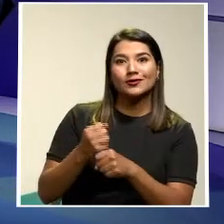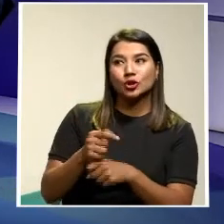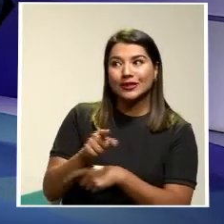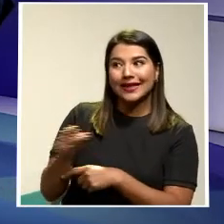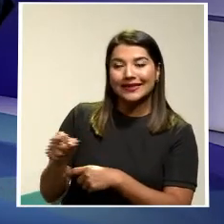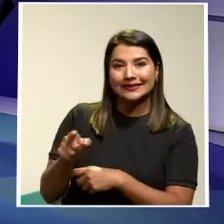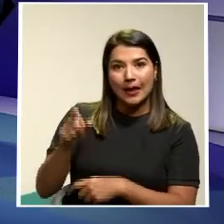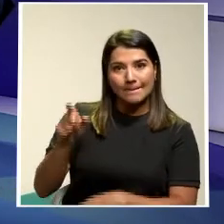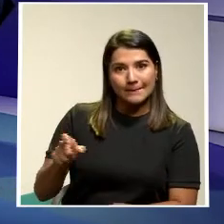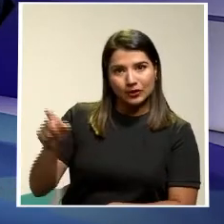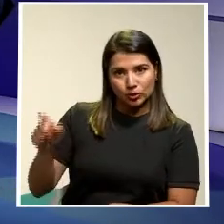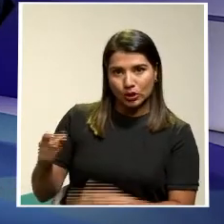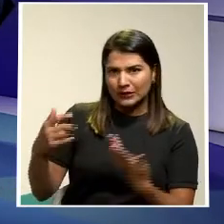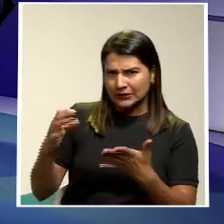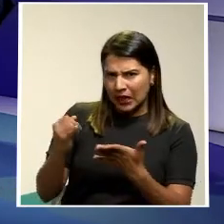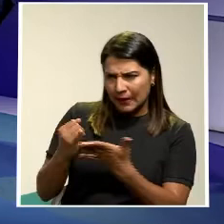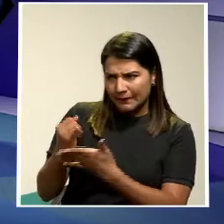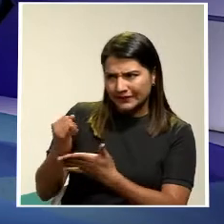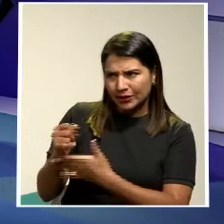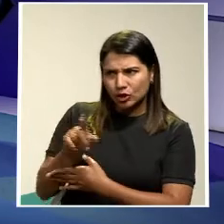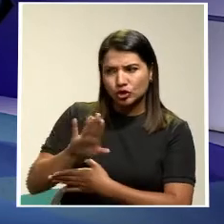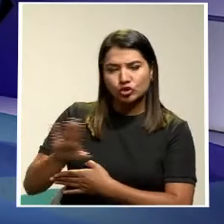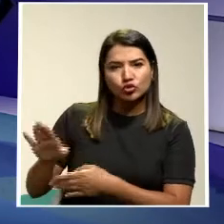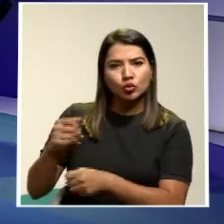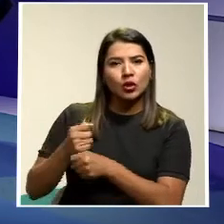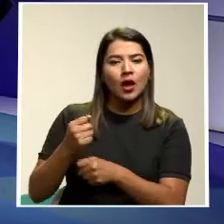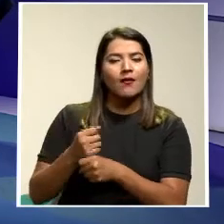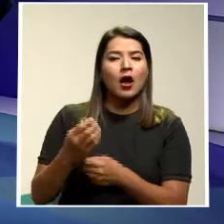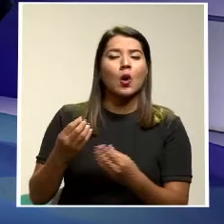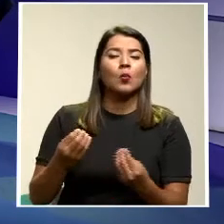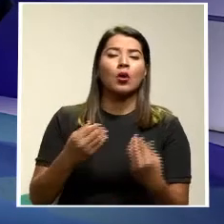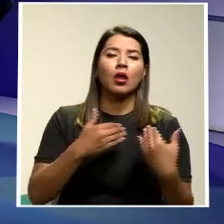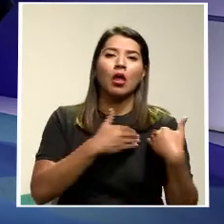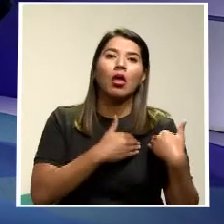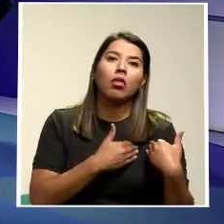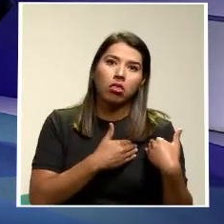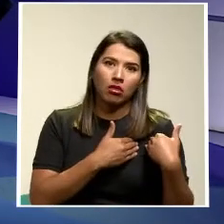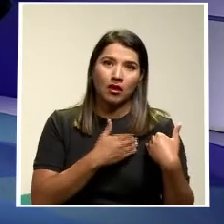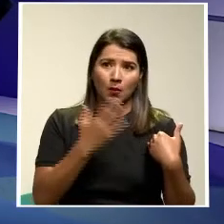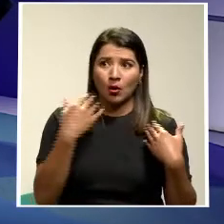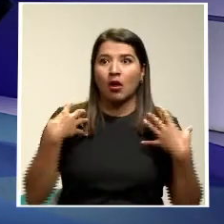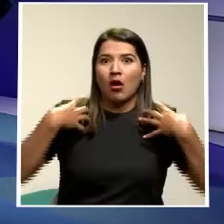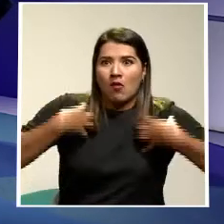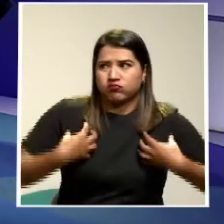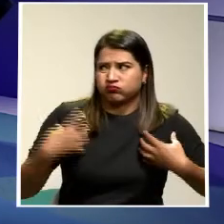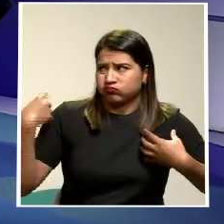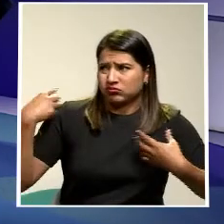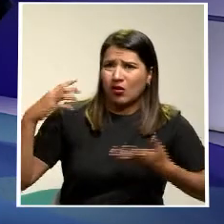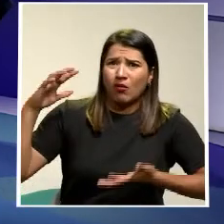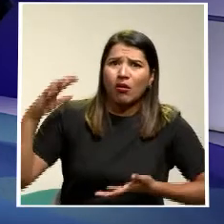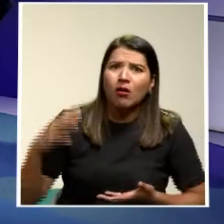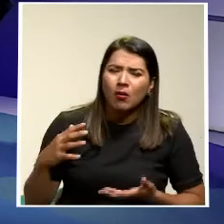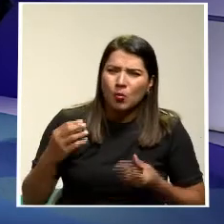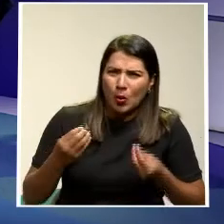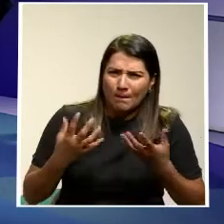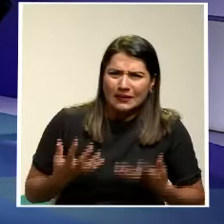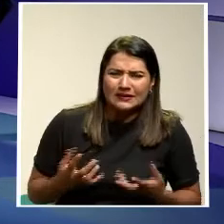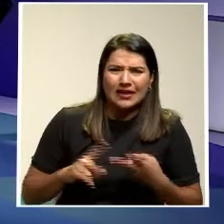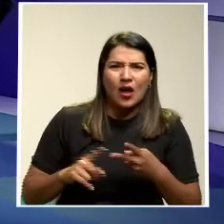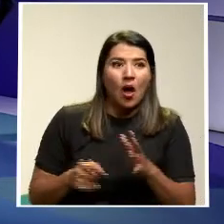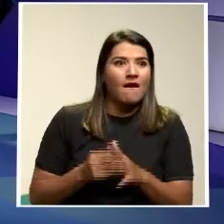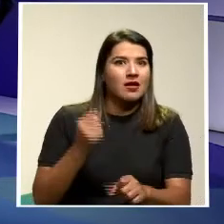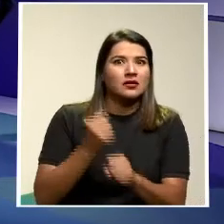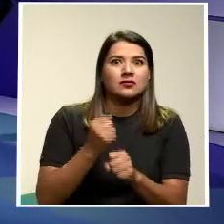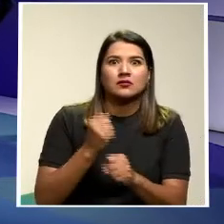Sobre las cargas Que tienen en el trabajo No solo en su peso Que andan Sino también En horarios En jornadas extensivas Que le pueden